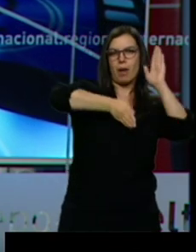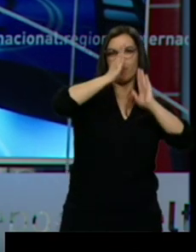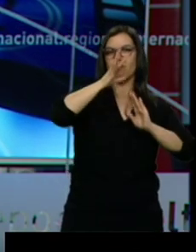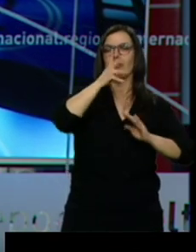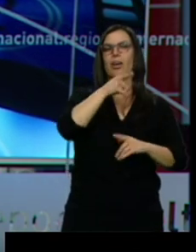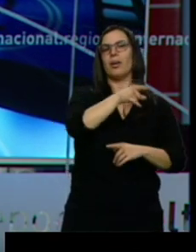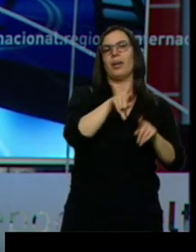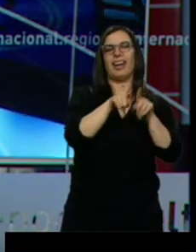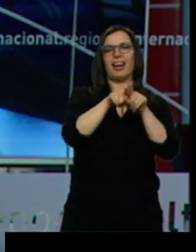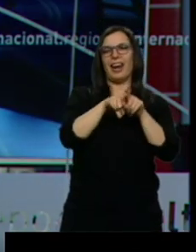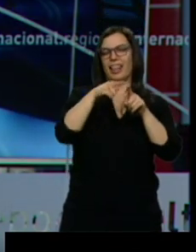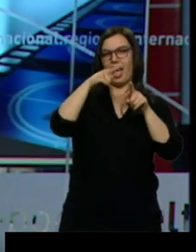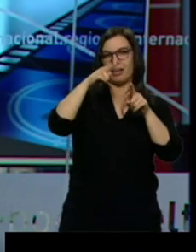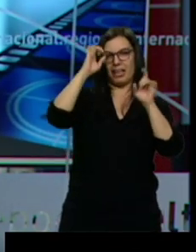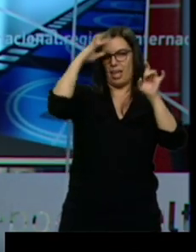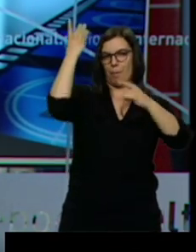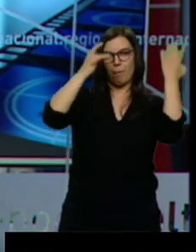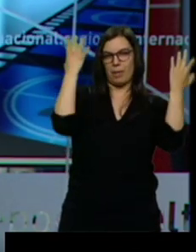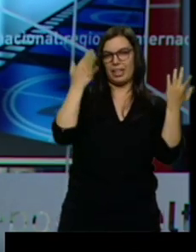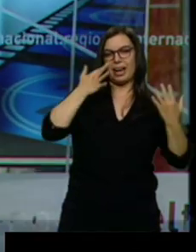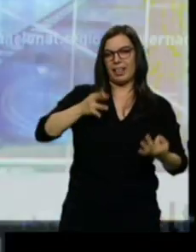realidad. Es uno de los estrenos de la semana.